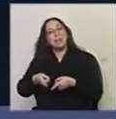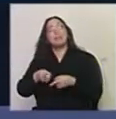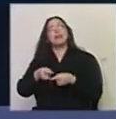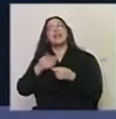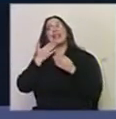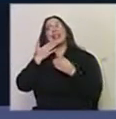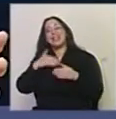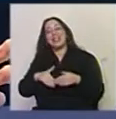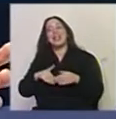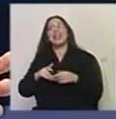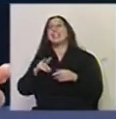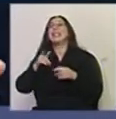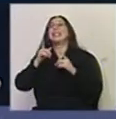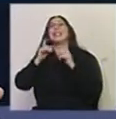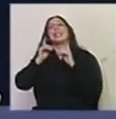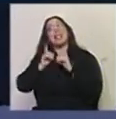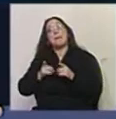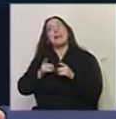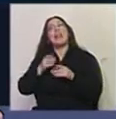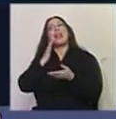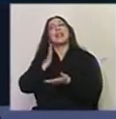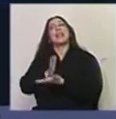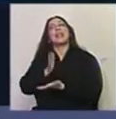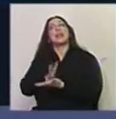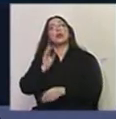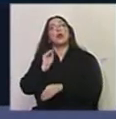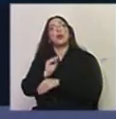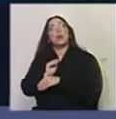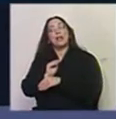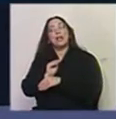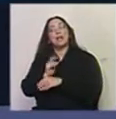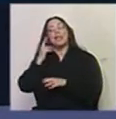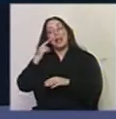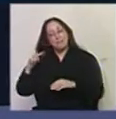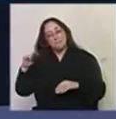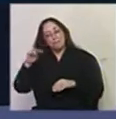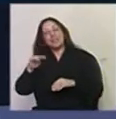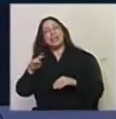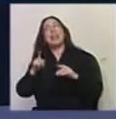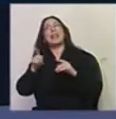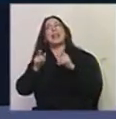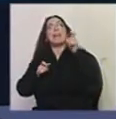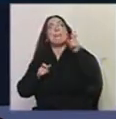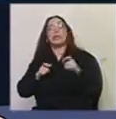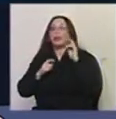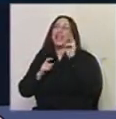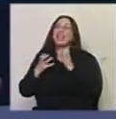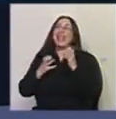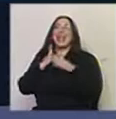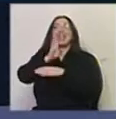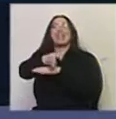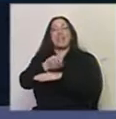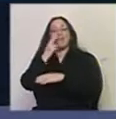que es un poco lo que decía Sergio antes, entender a los derechos culturales desde la perspectiva del receptor y no tanto desde la perspectiva